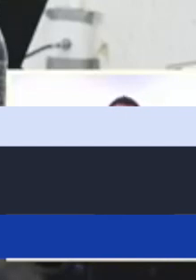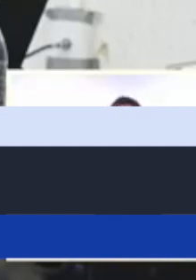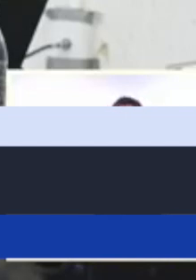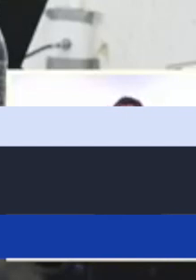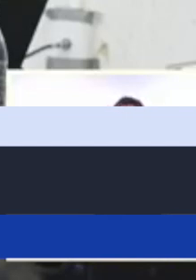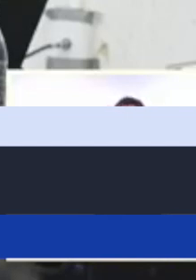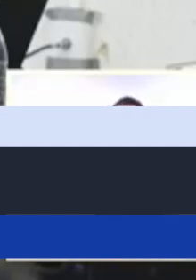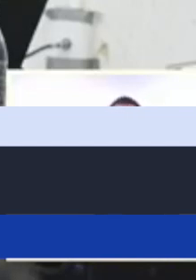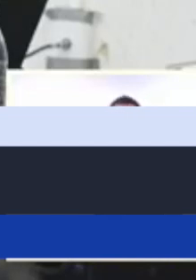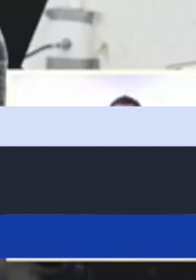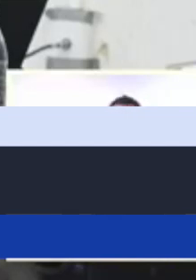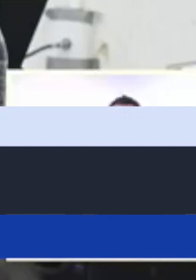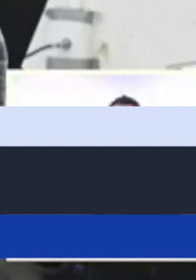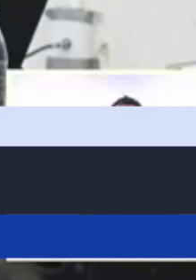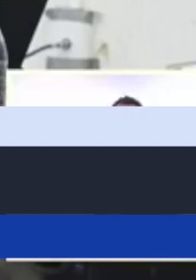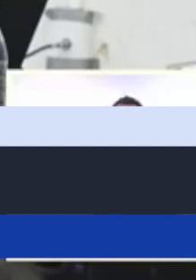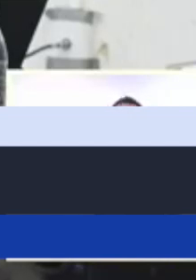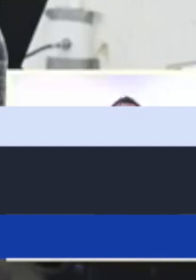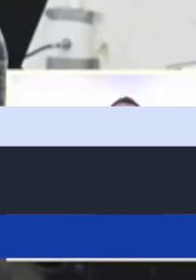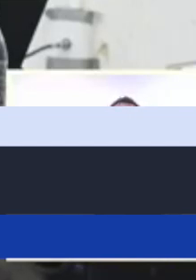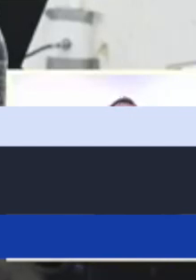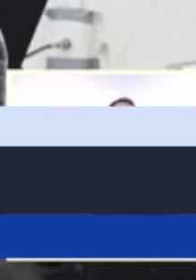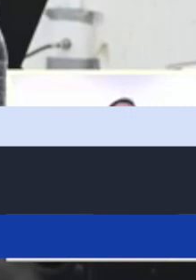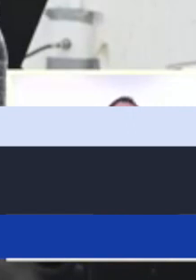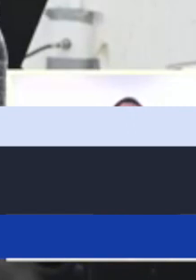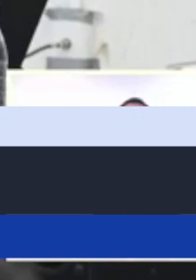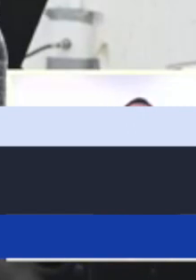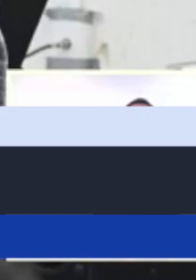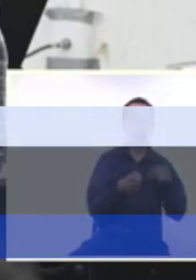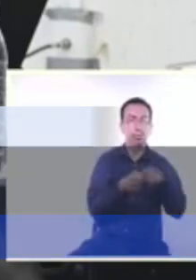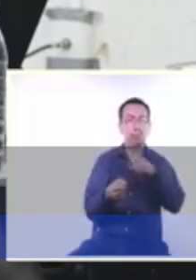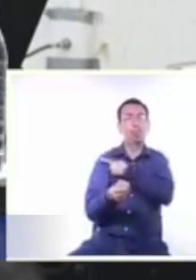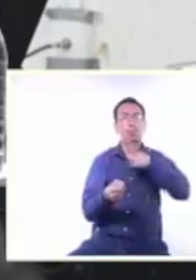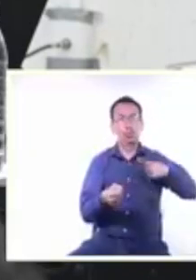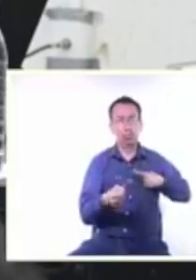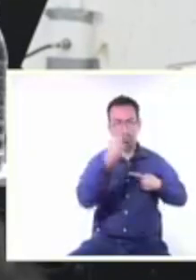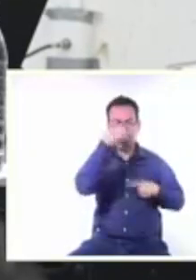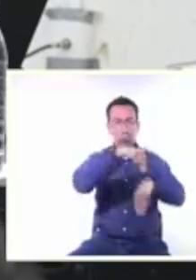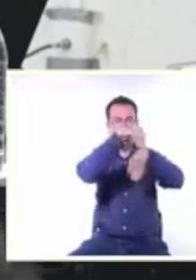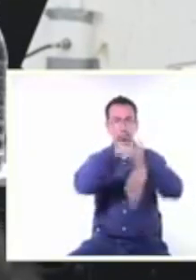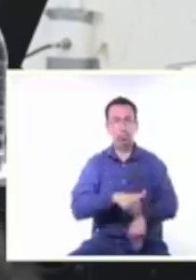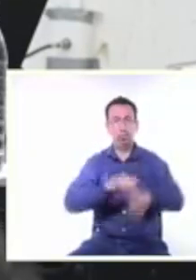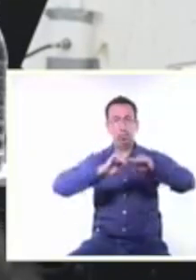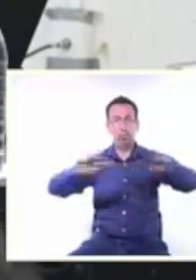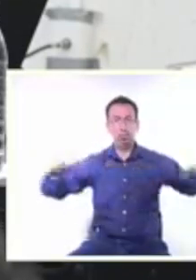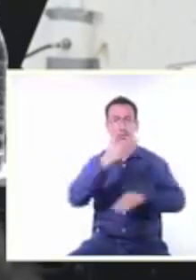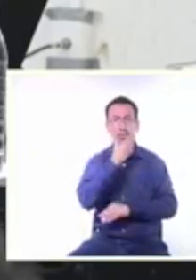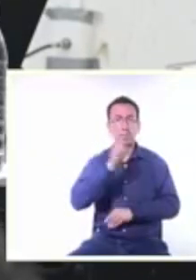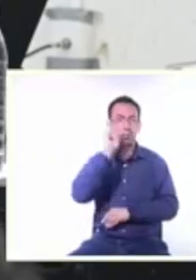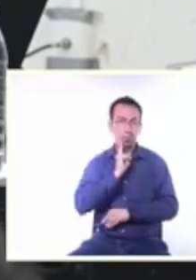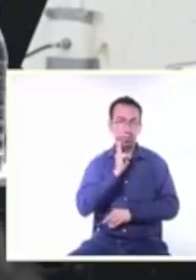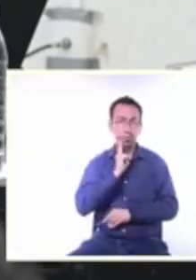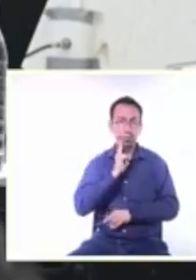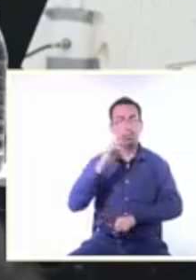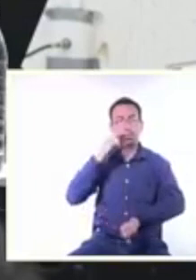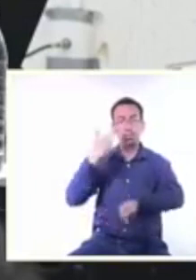que la presidencia del consejo general la ocupe una mujer ello en cumplimiento al principio de paridad en el ejercicio de estos